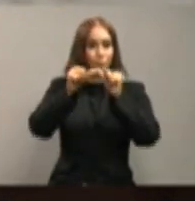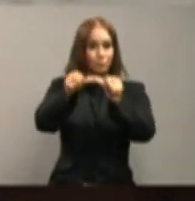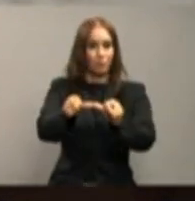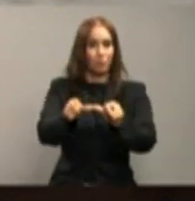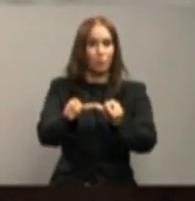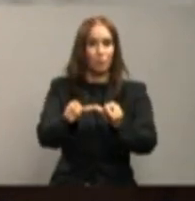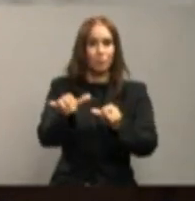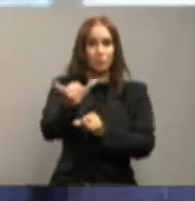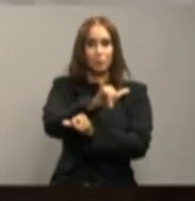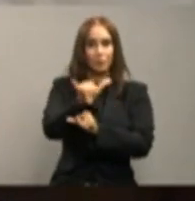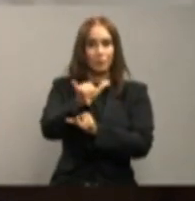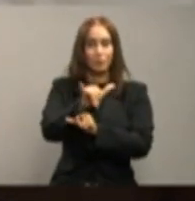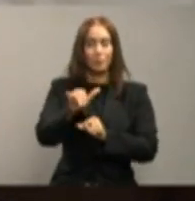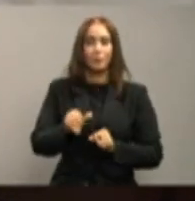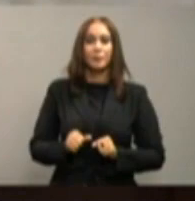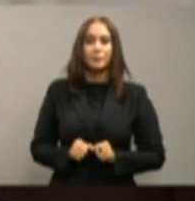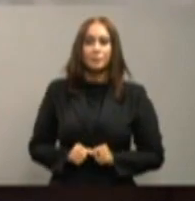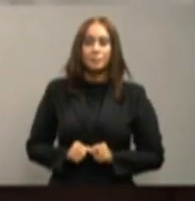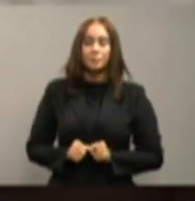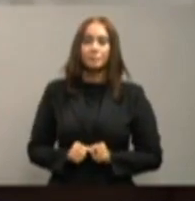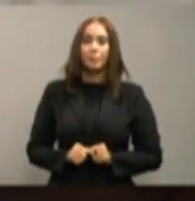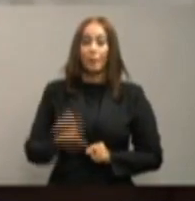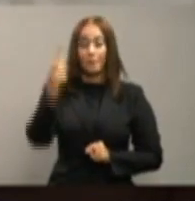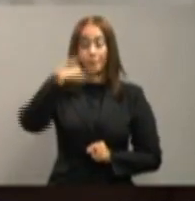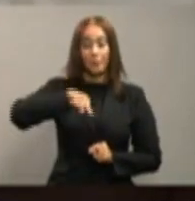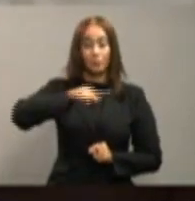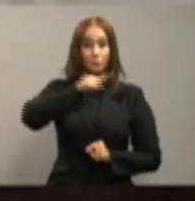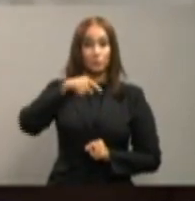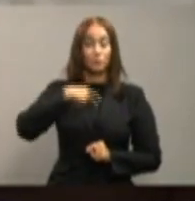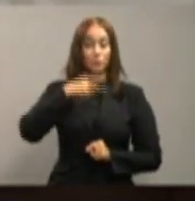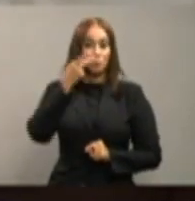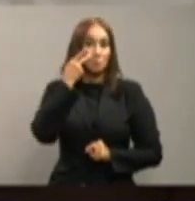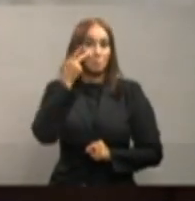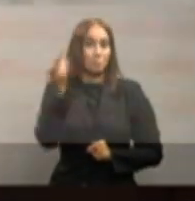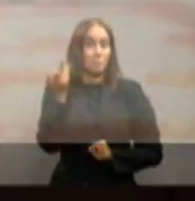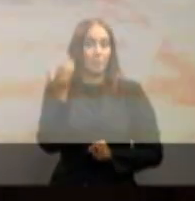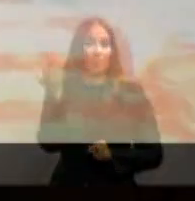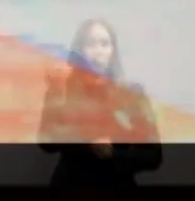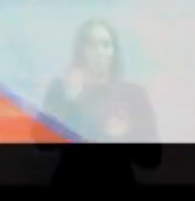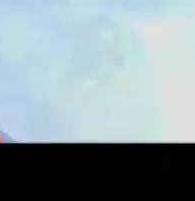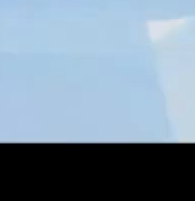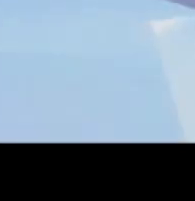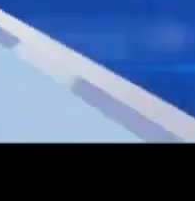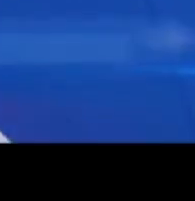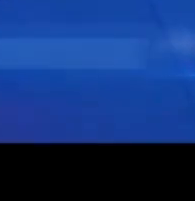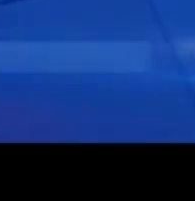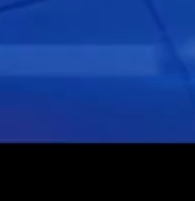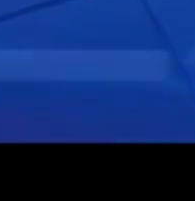así como está. Pero nosotros tomaremos la medida que fuese necesario para mantenerla.